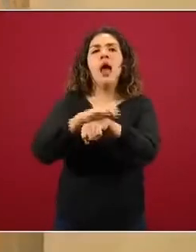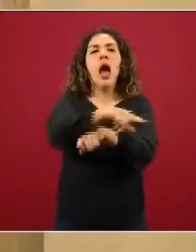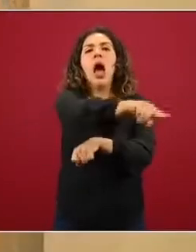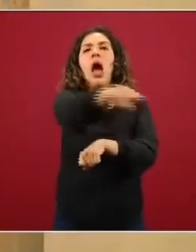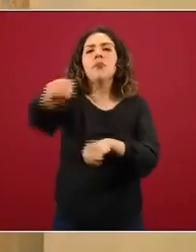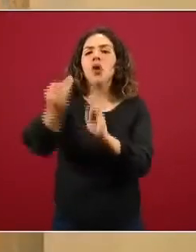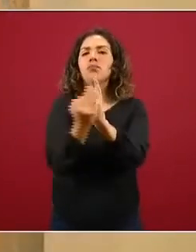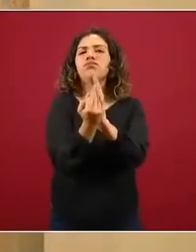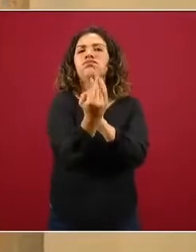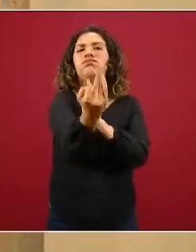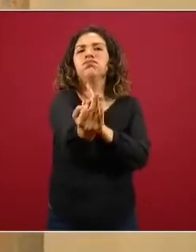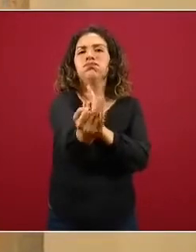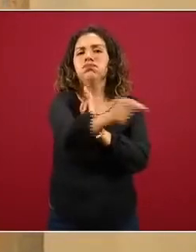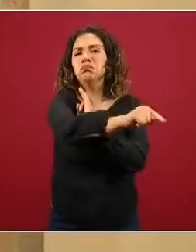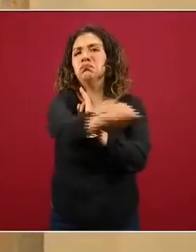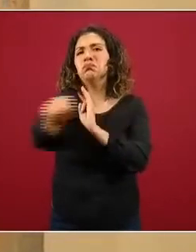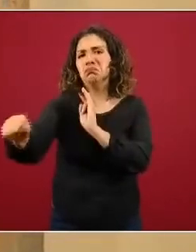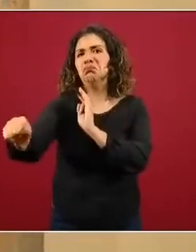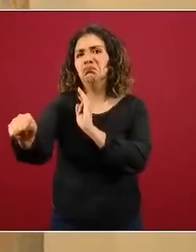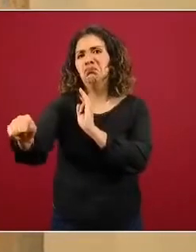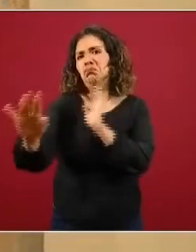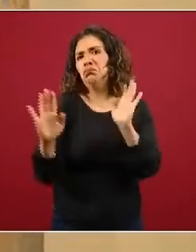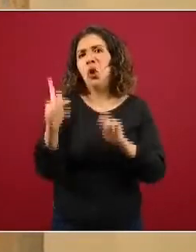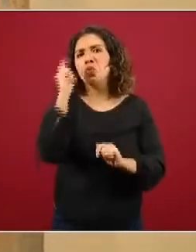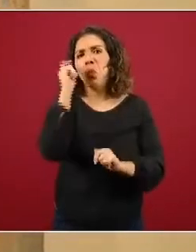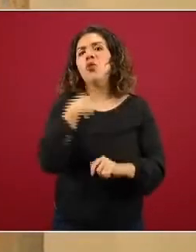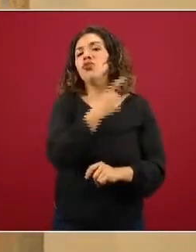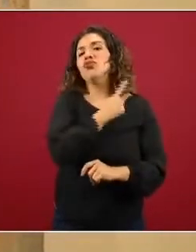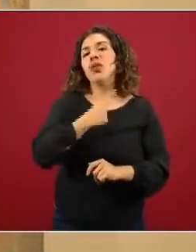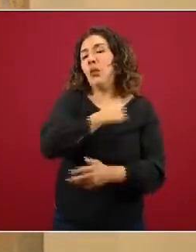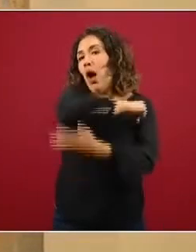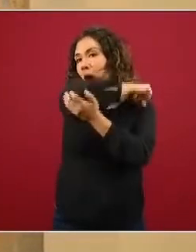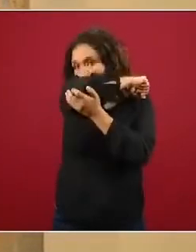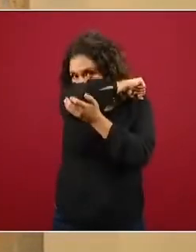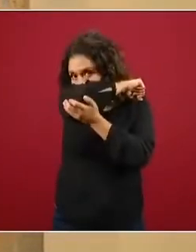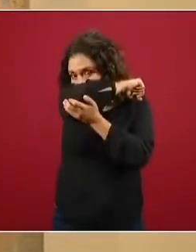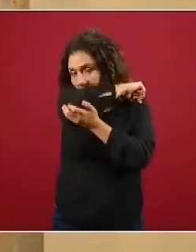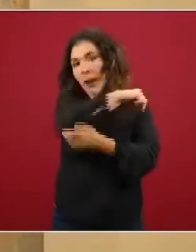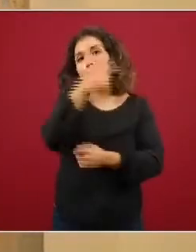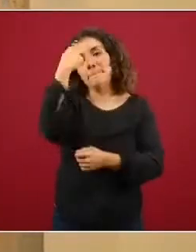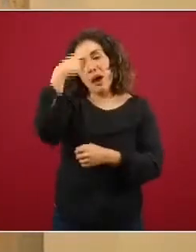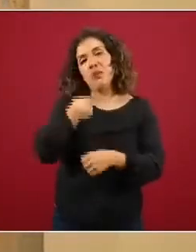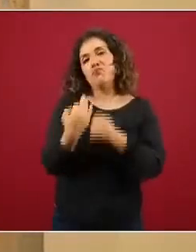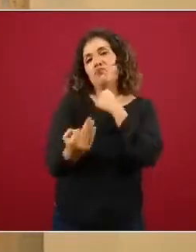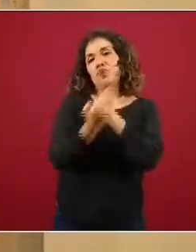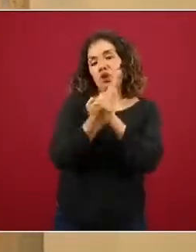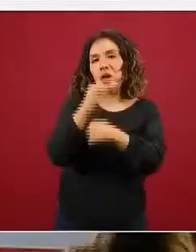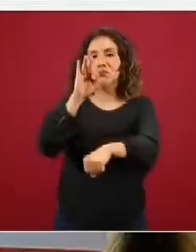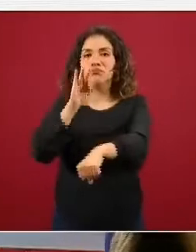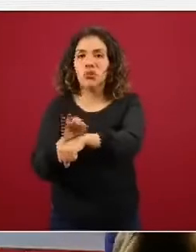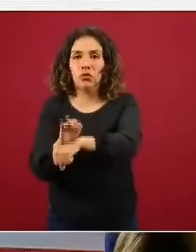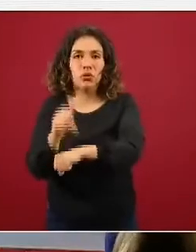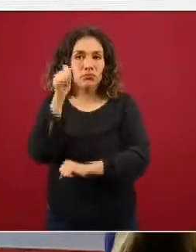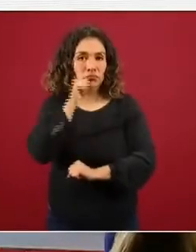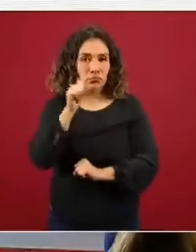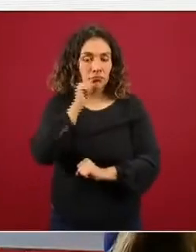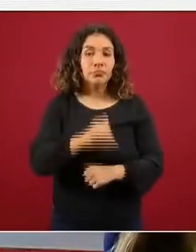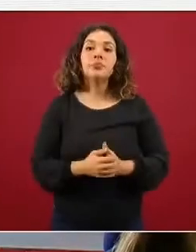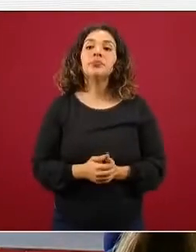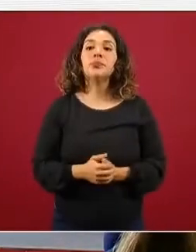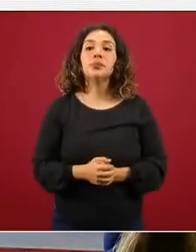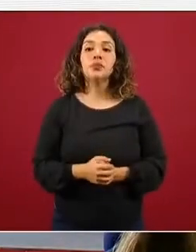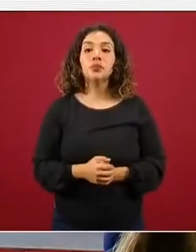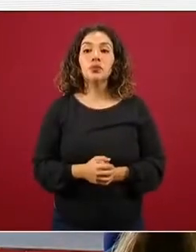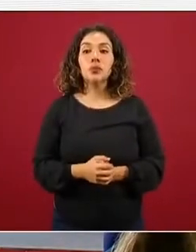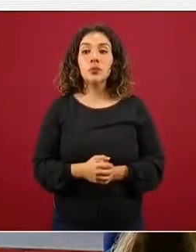amigos de los medios de comunicación estén a más de dos metros, de cualquier forma tengo que taparme nariz y